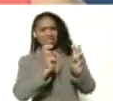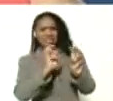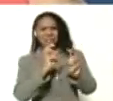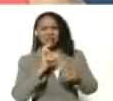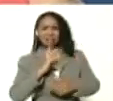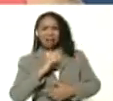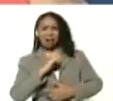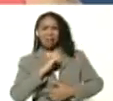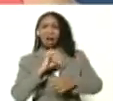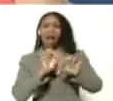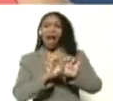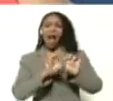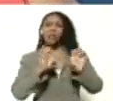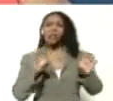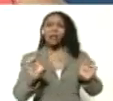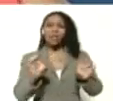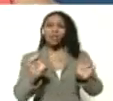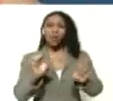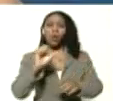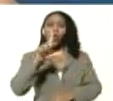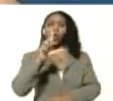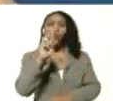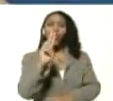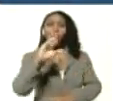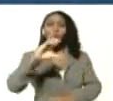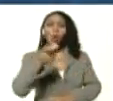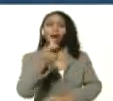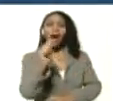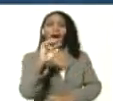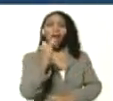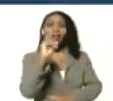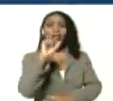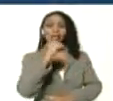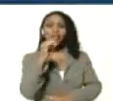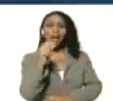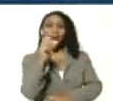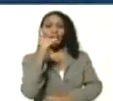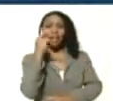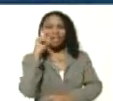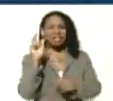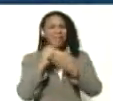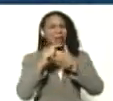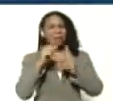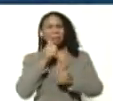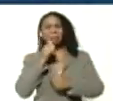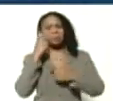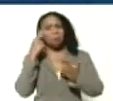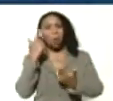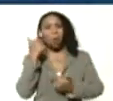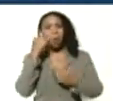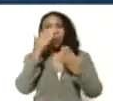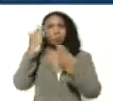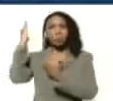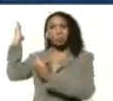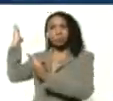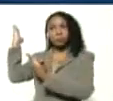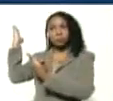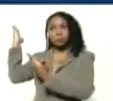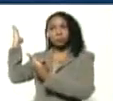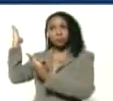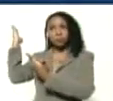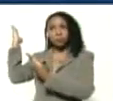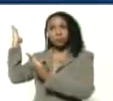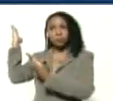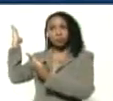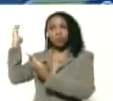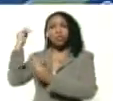Educación Lugarizada desde lo Común. ¿Quién habrá inventado esa palabra, Aristóbulo? Lugarizada. Yo creo